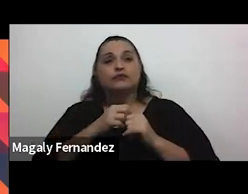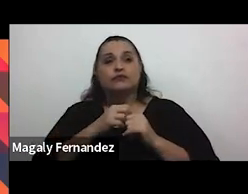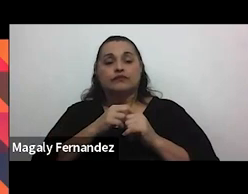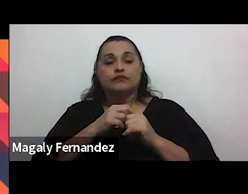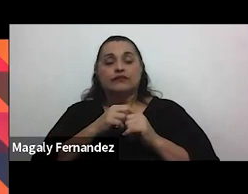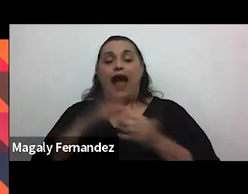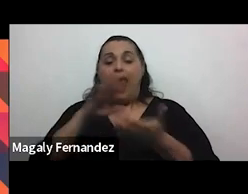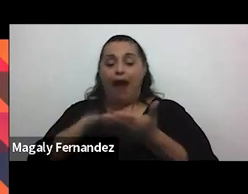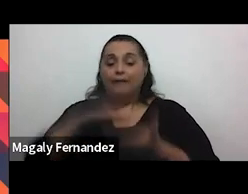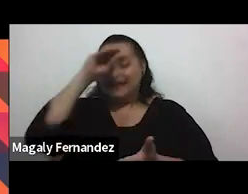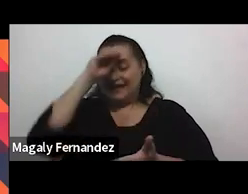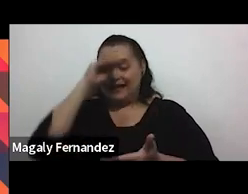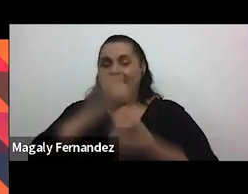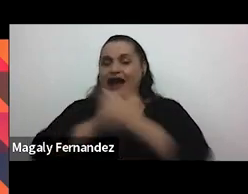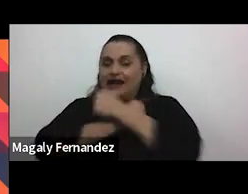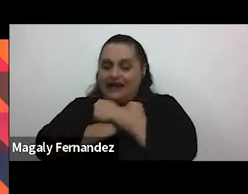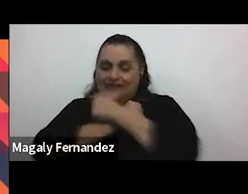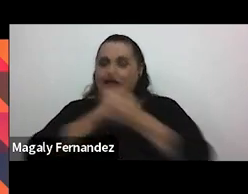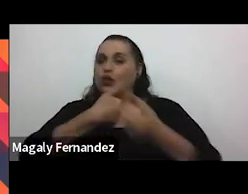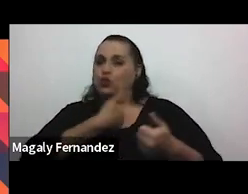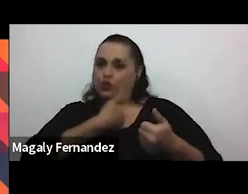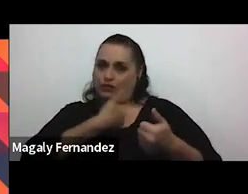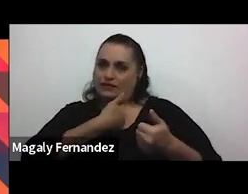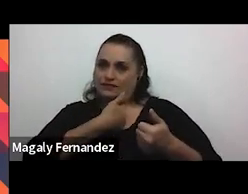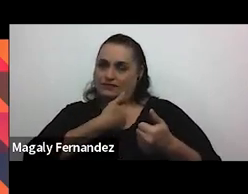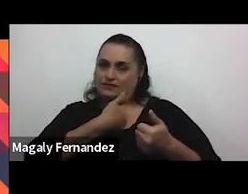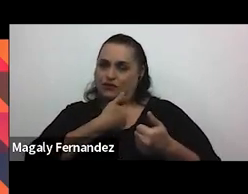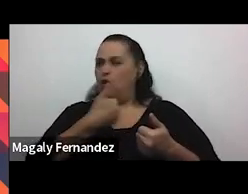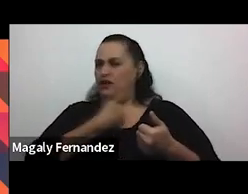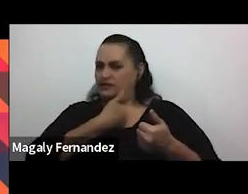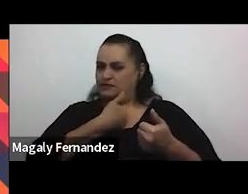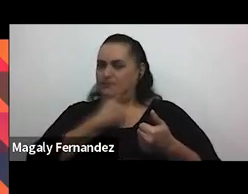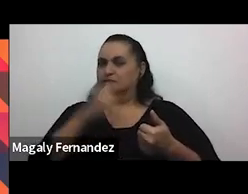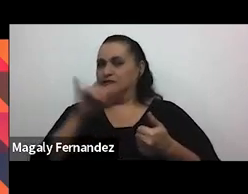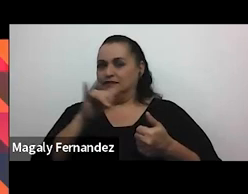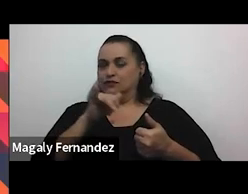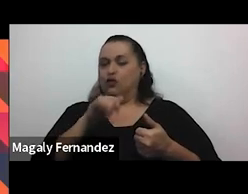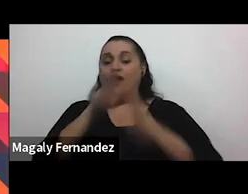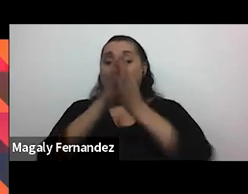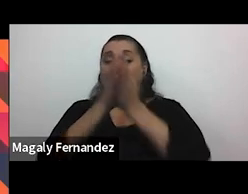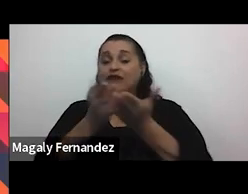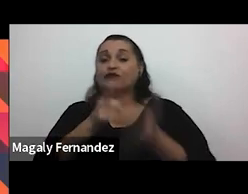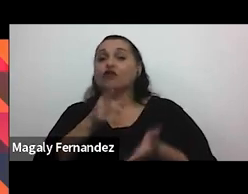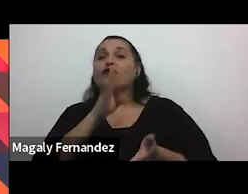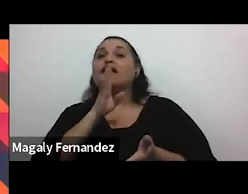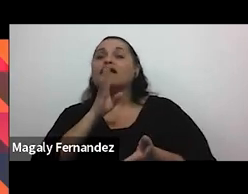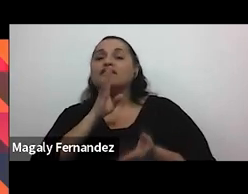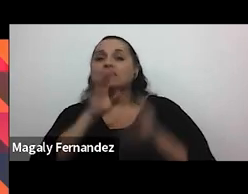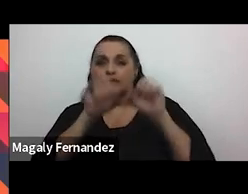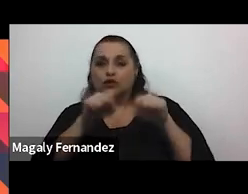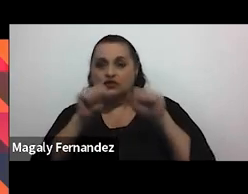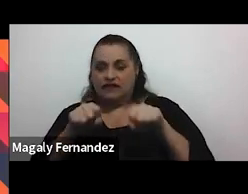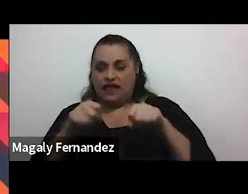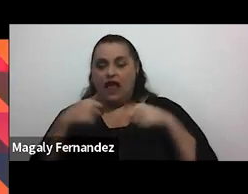aprender a quererse a uno mismo o aprender a quererse a sí mismo algo así es un libro también que habla sobre la posibilidad de